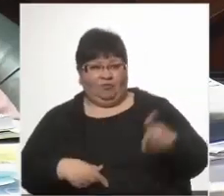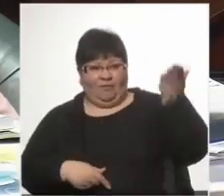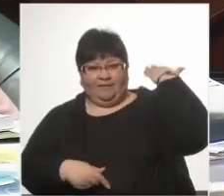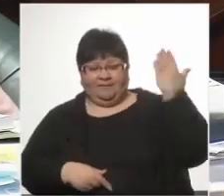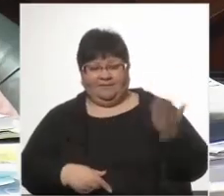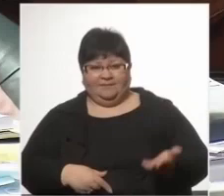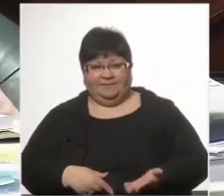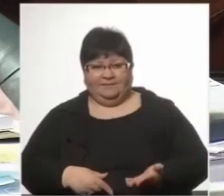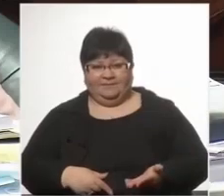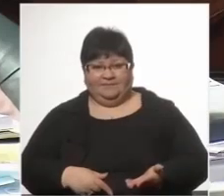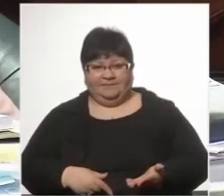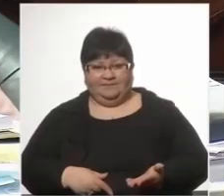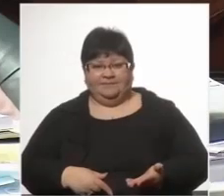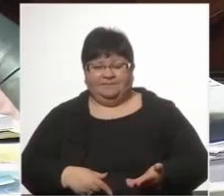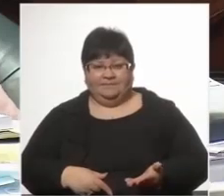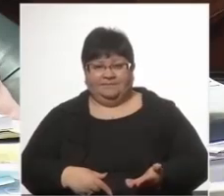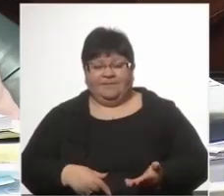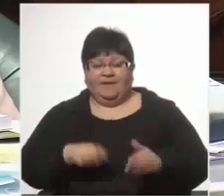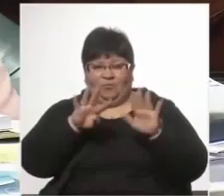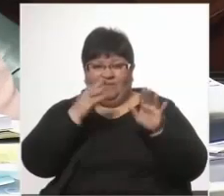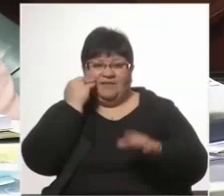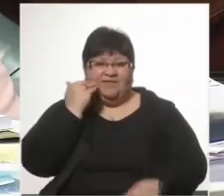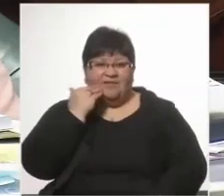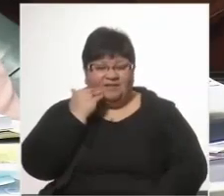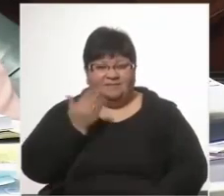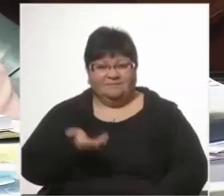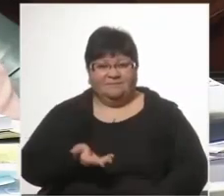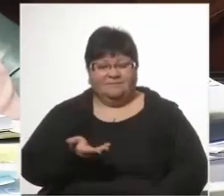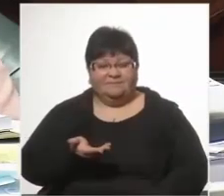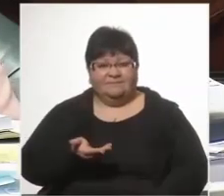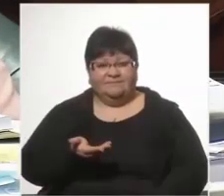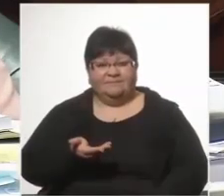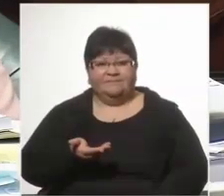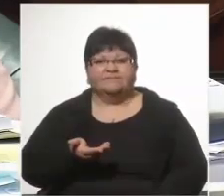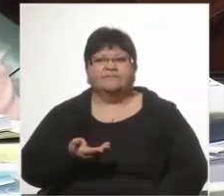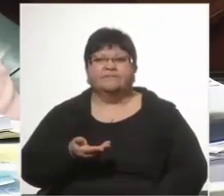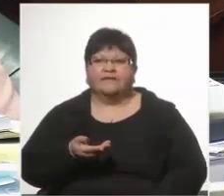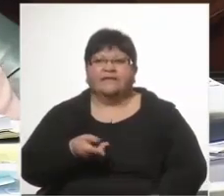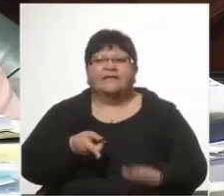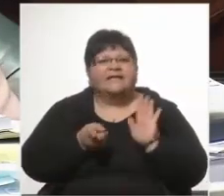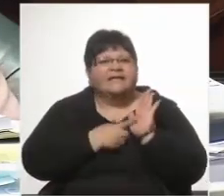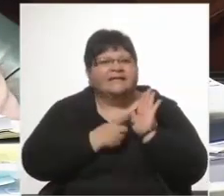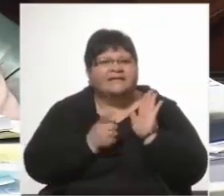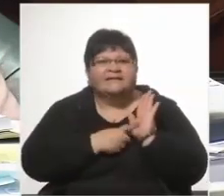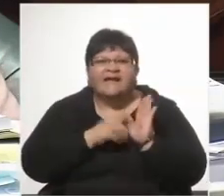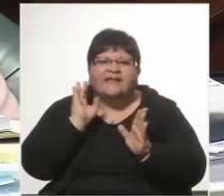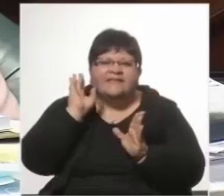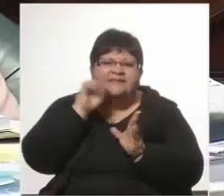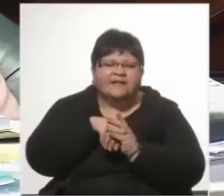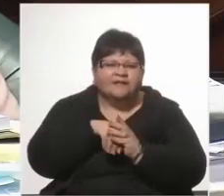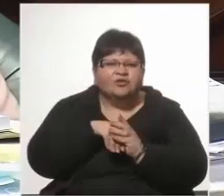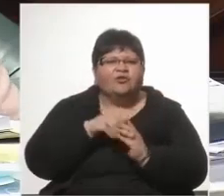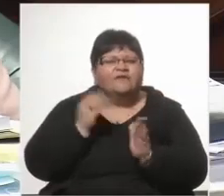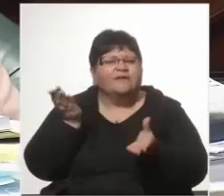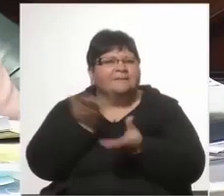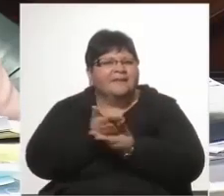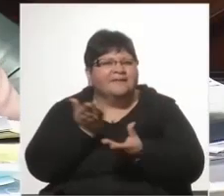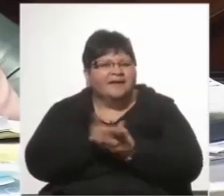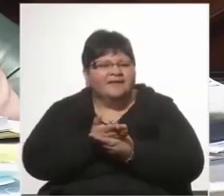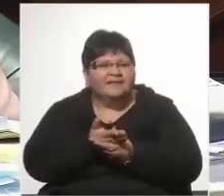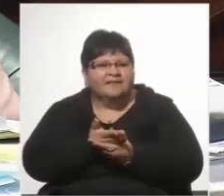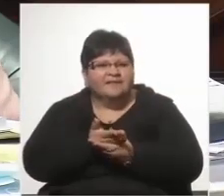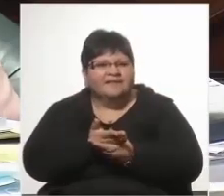del que fue nombrado el 9 de abril, que implican a este expediente. En